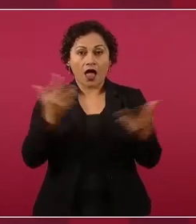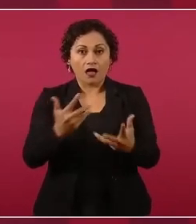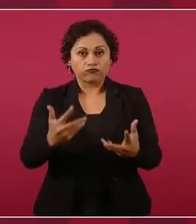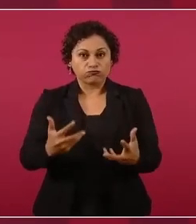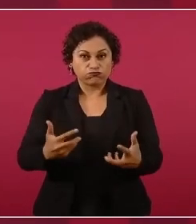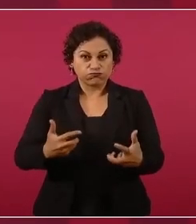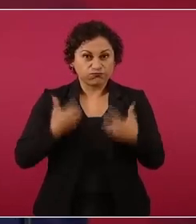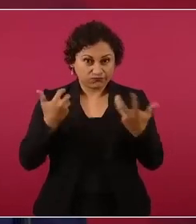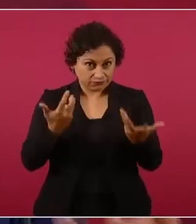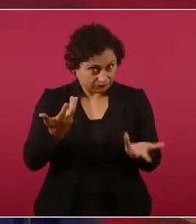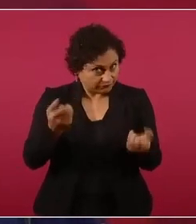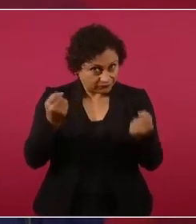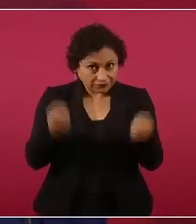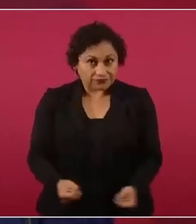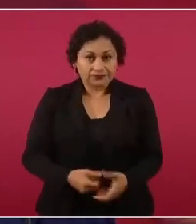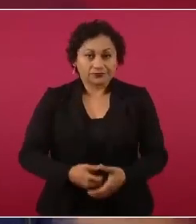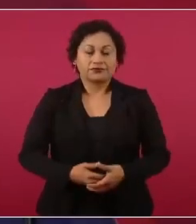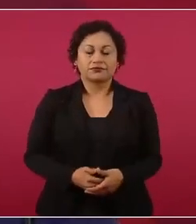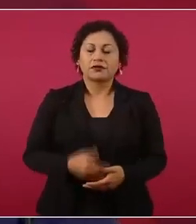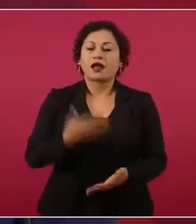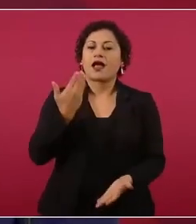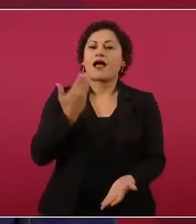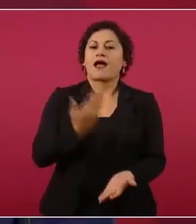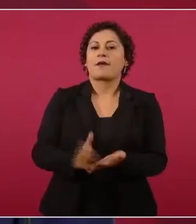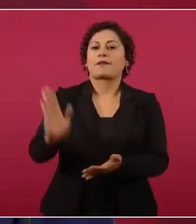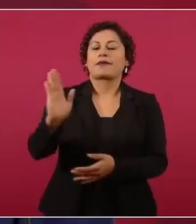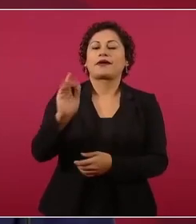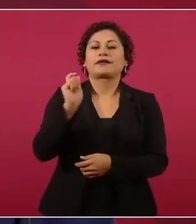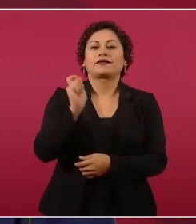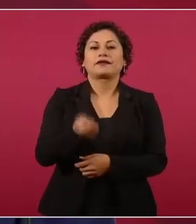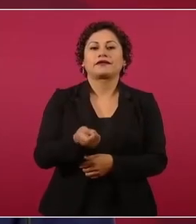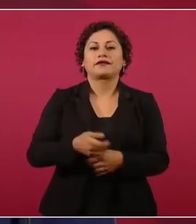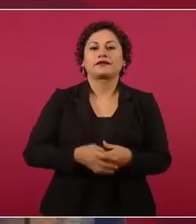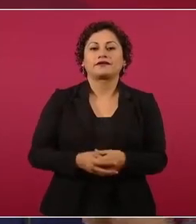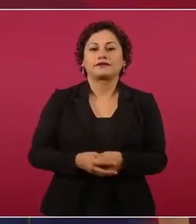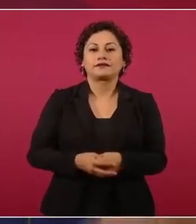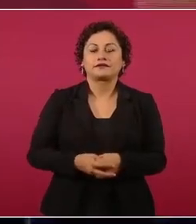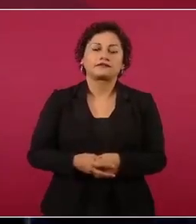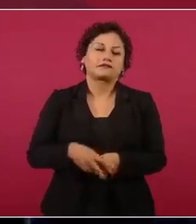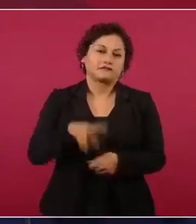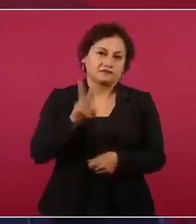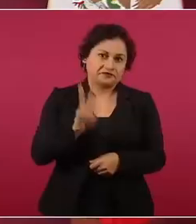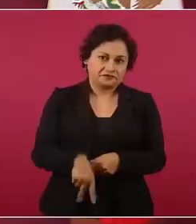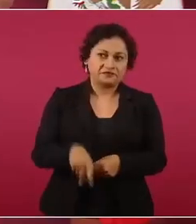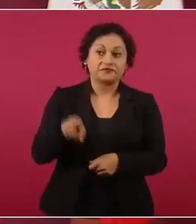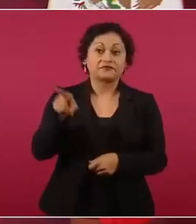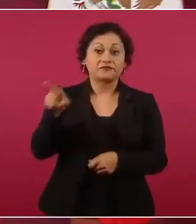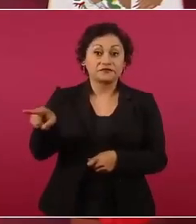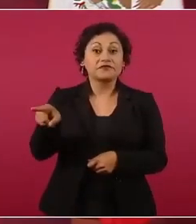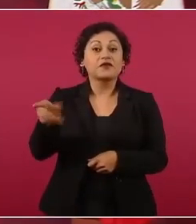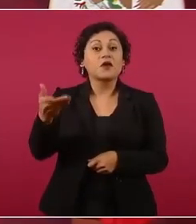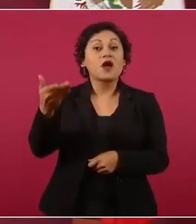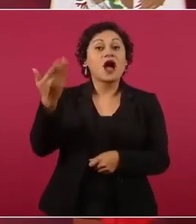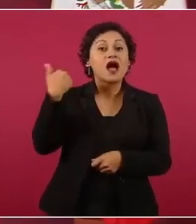Además, entre otras cosas, se robaban el presupuesto.